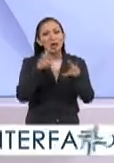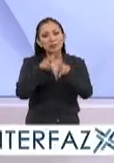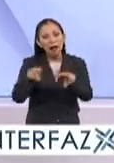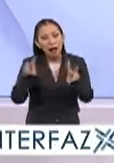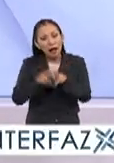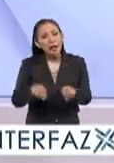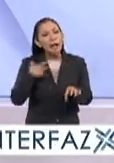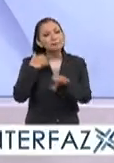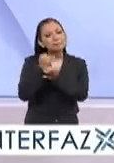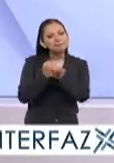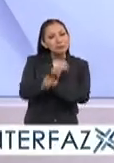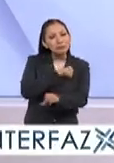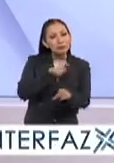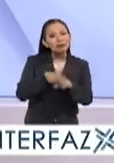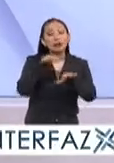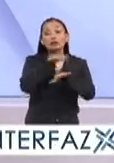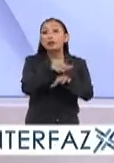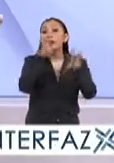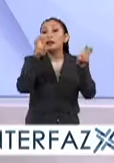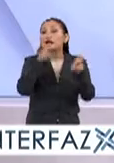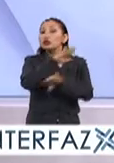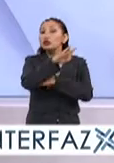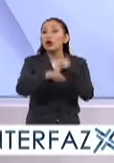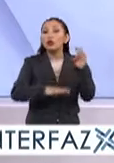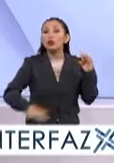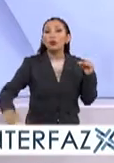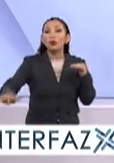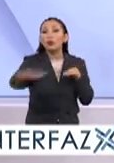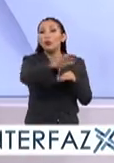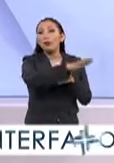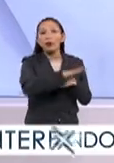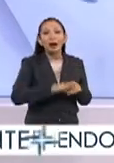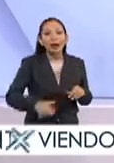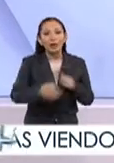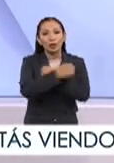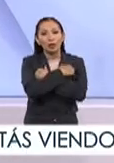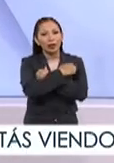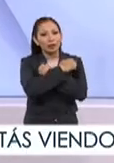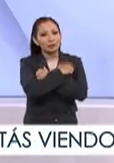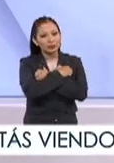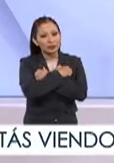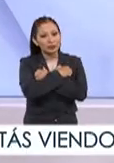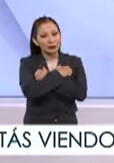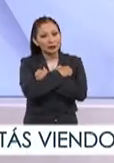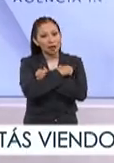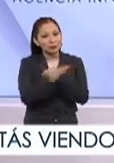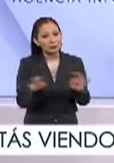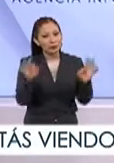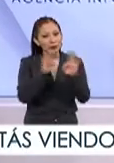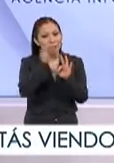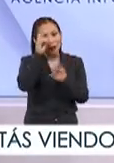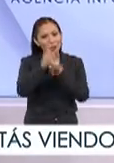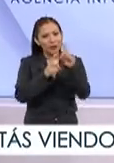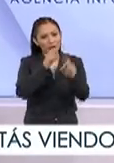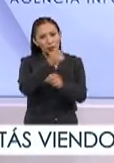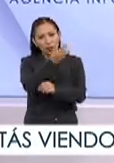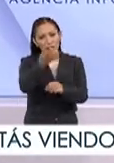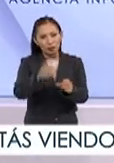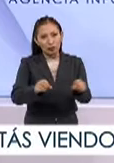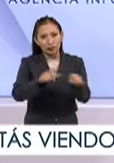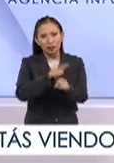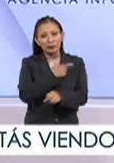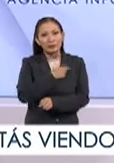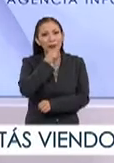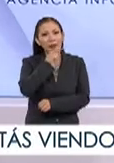análisis, reportajes especiales sobre todo este importantísimo sector educativo fundamental para el desarrollo de cualquier sociedad.